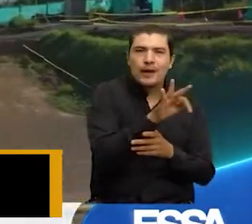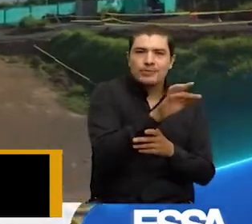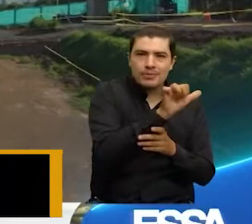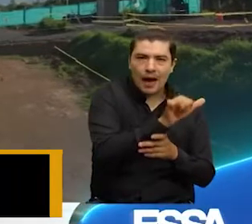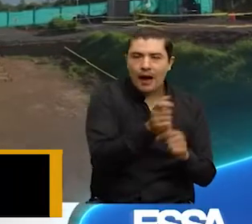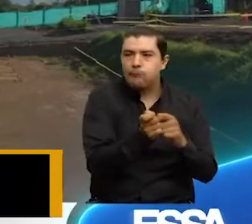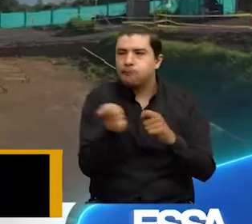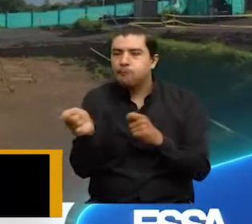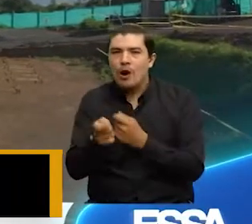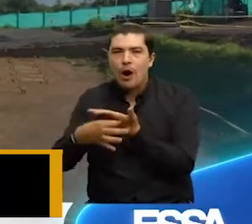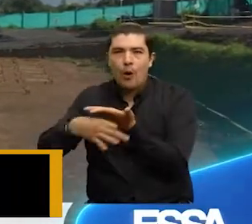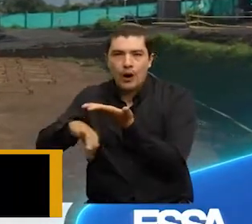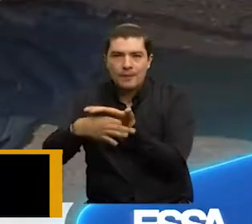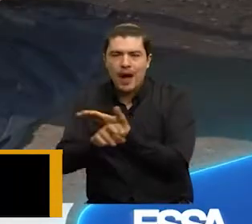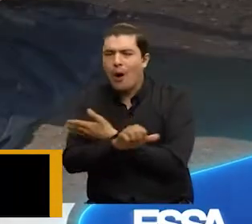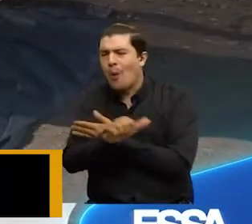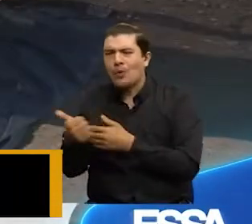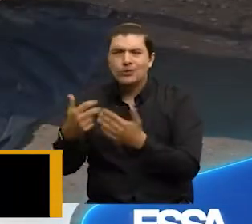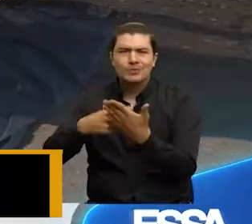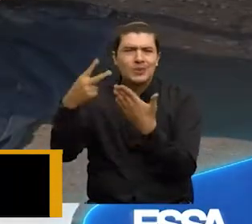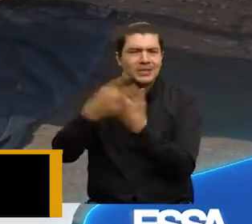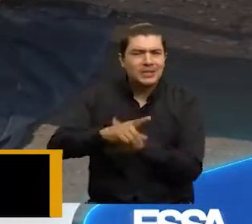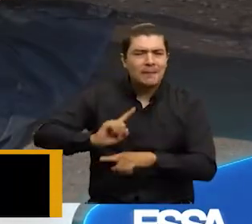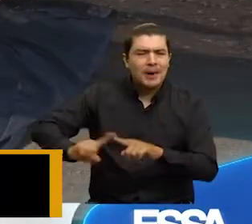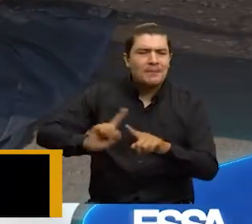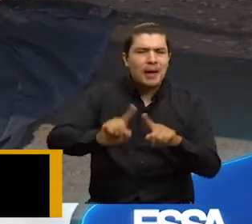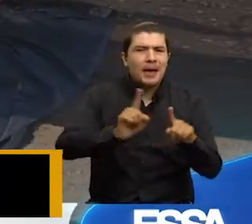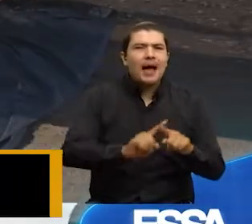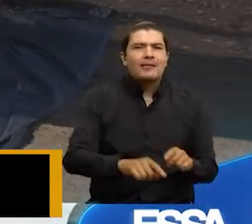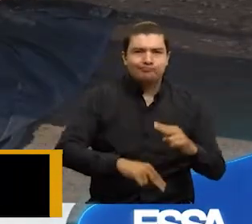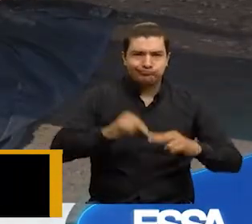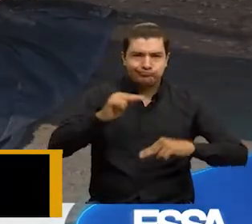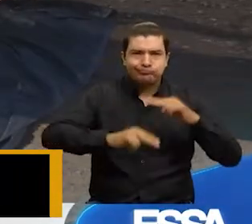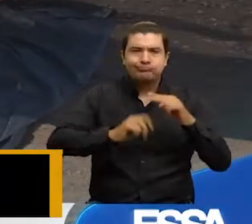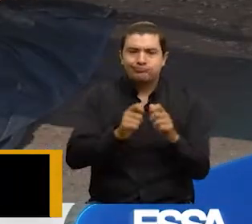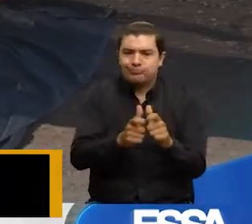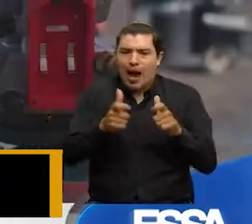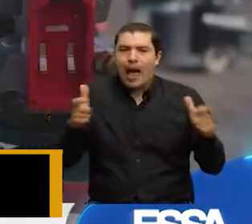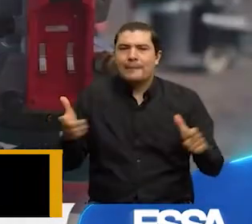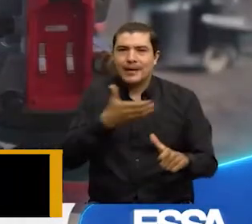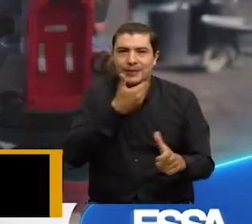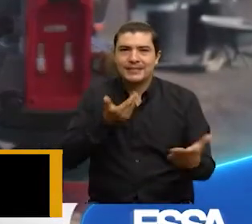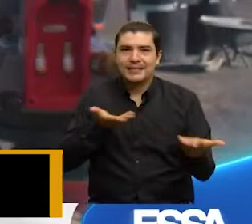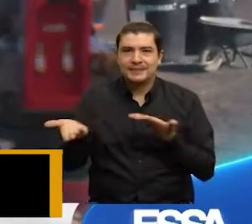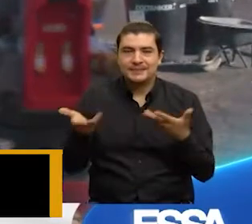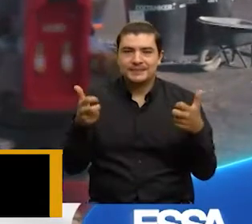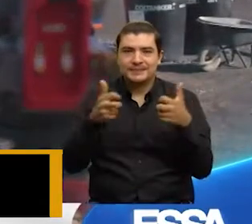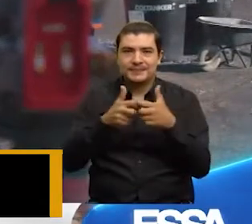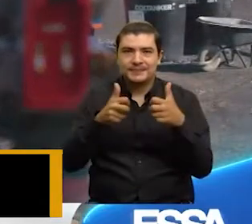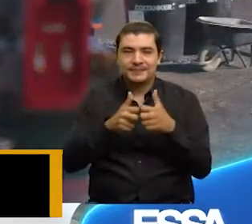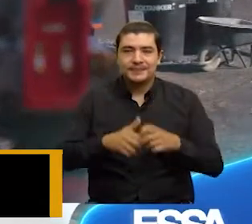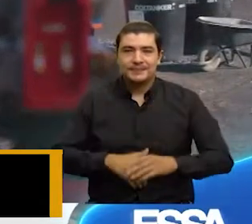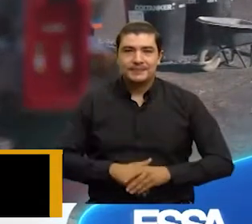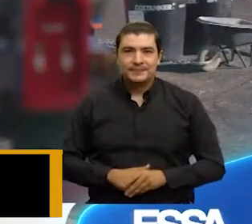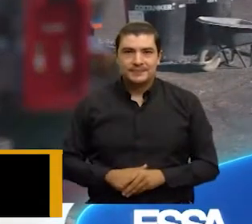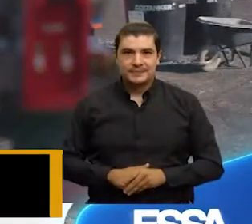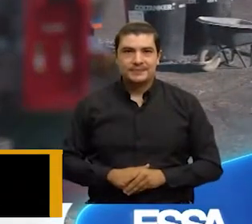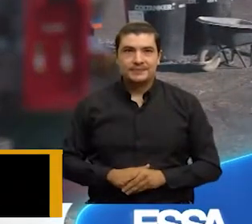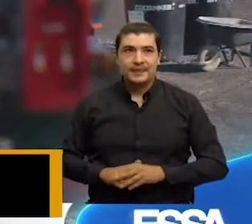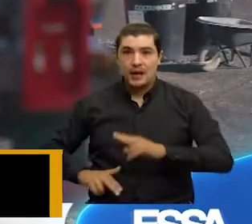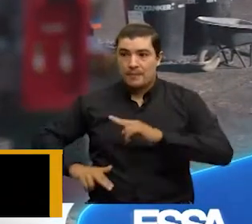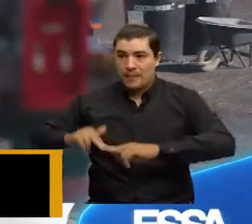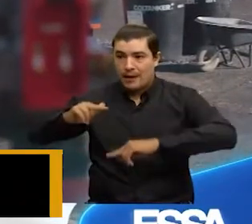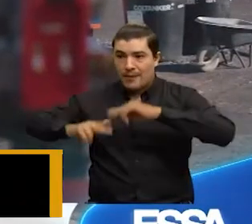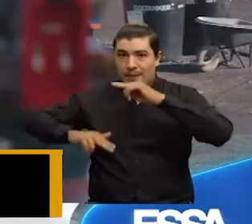otros proyectos de ampliación y construcción que se adelantan simultáneamente. La obra civil es